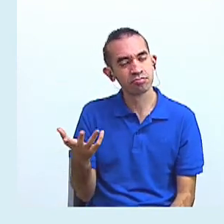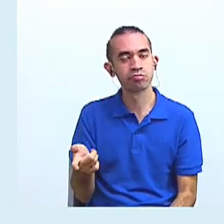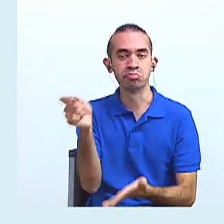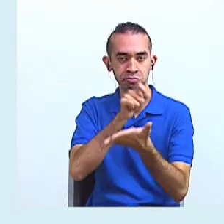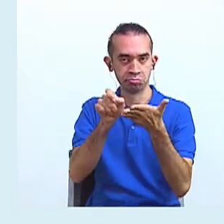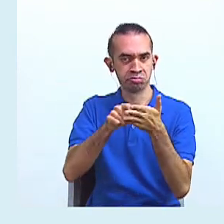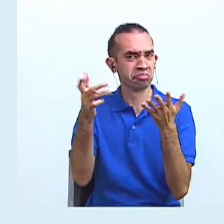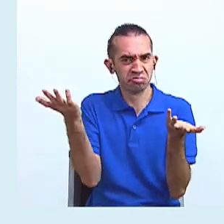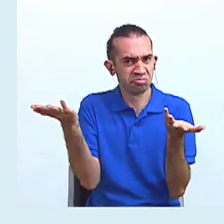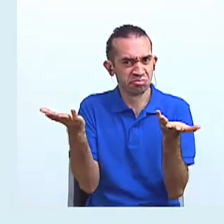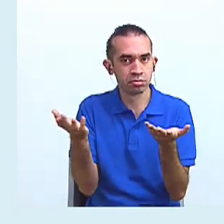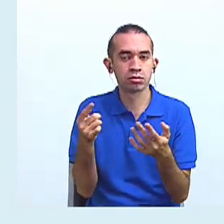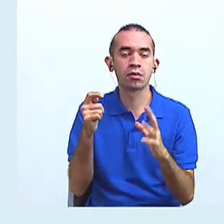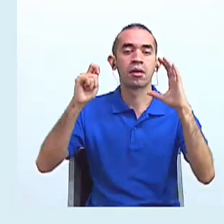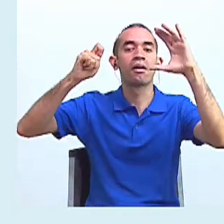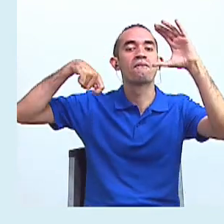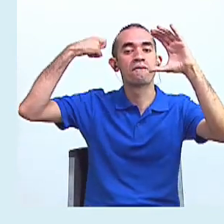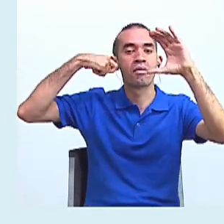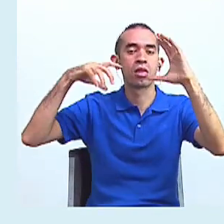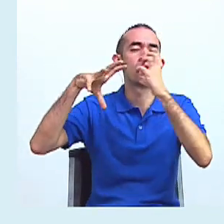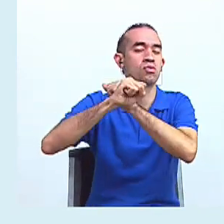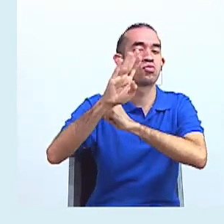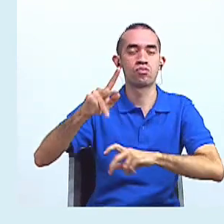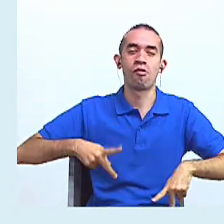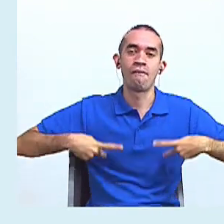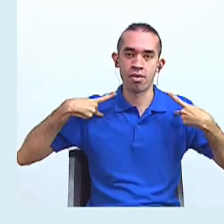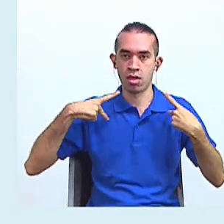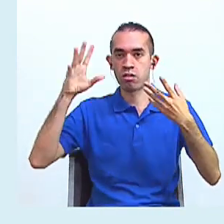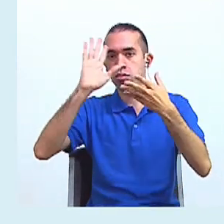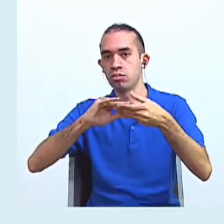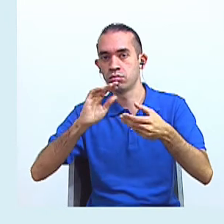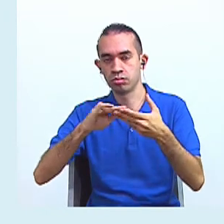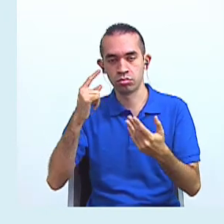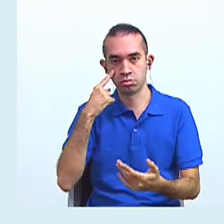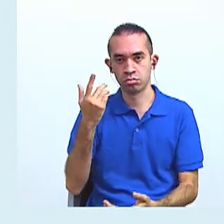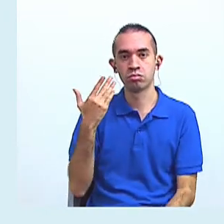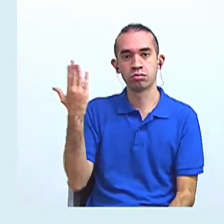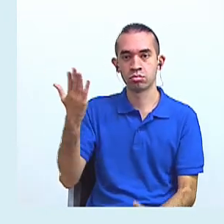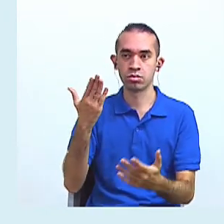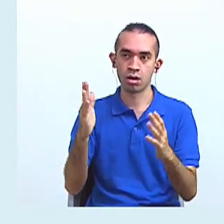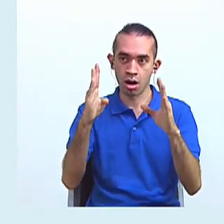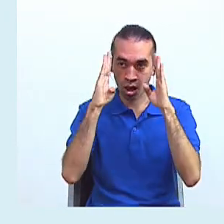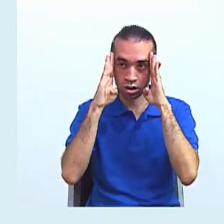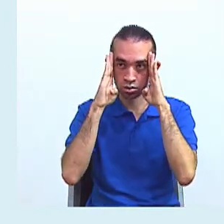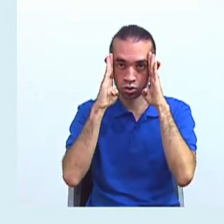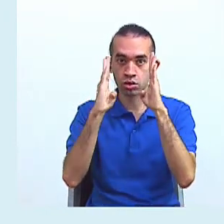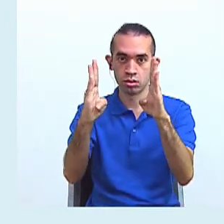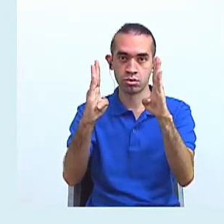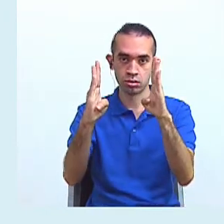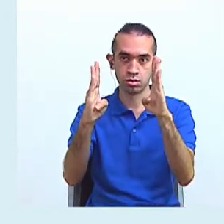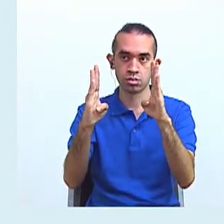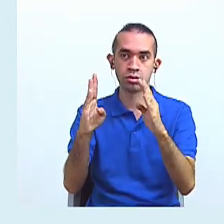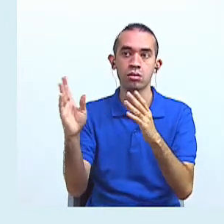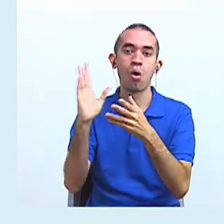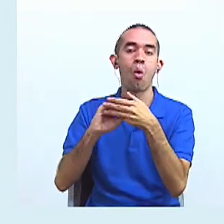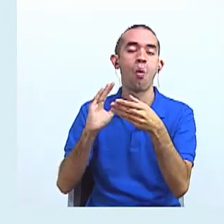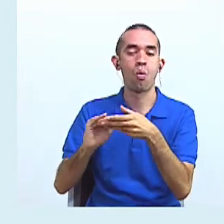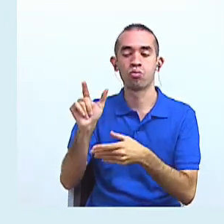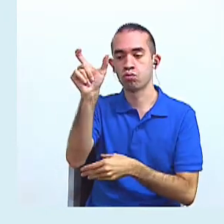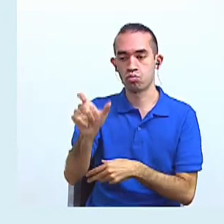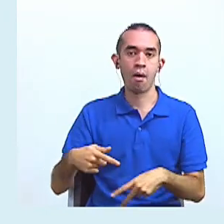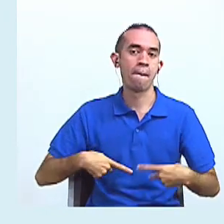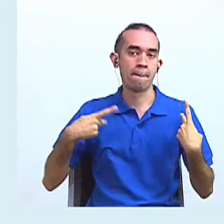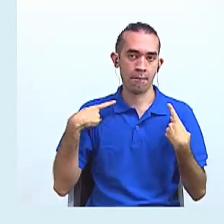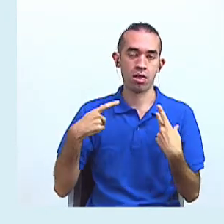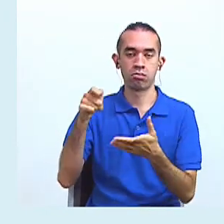un video que resume su biografía? Prestemos una buena atención a la historia, a la vida